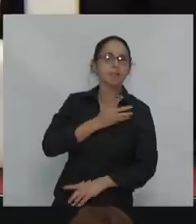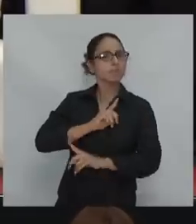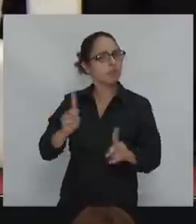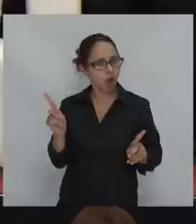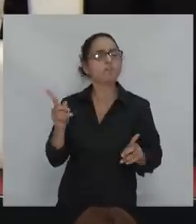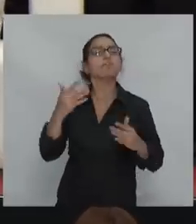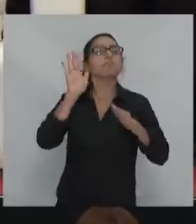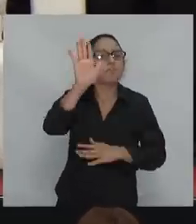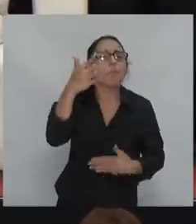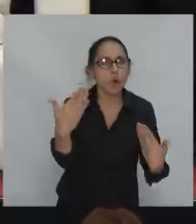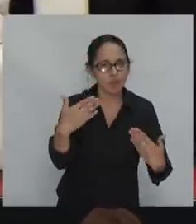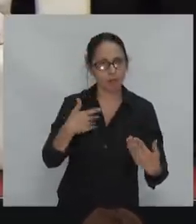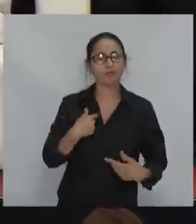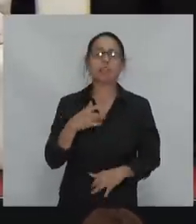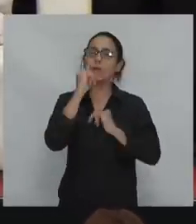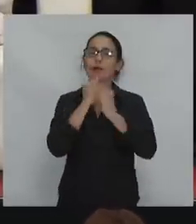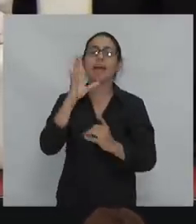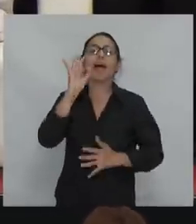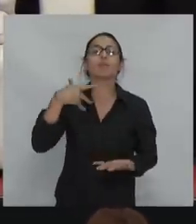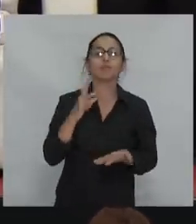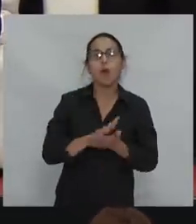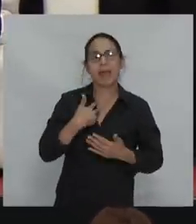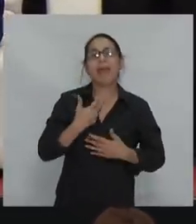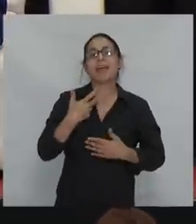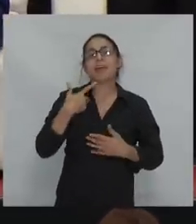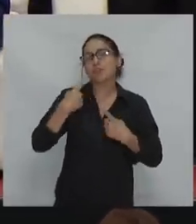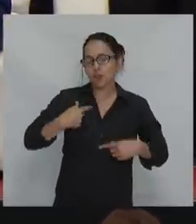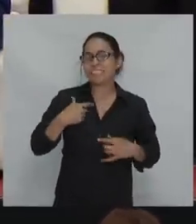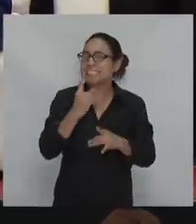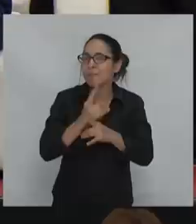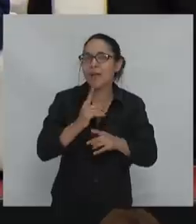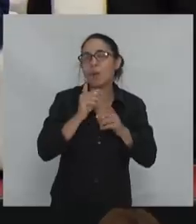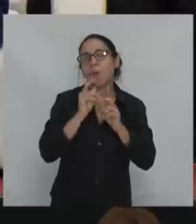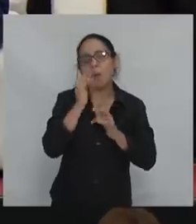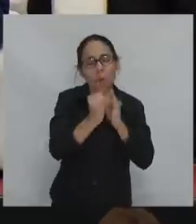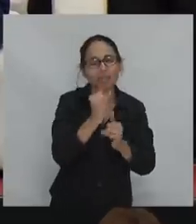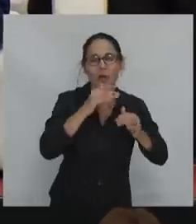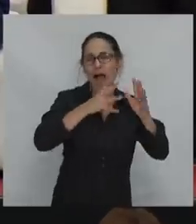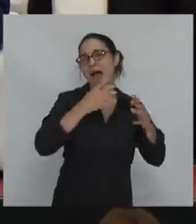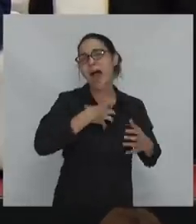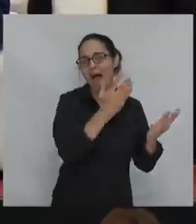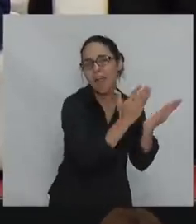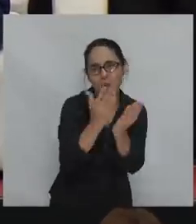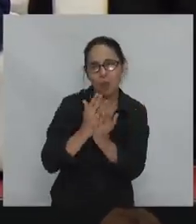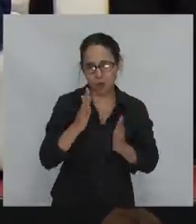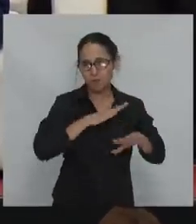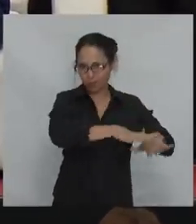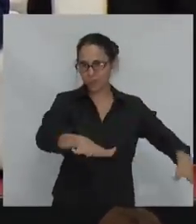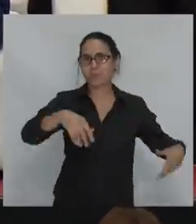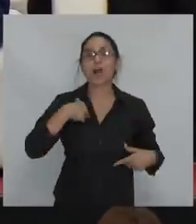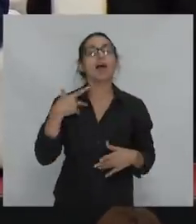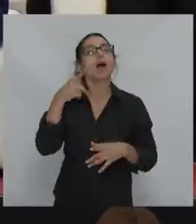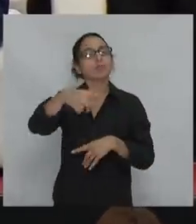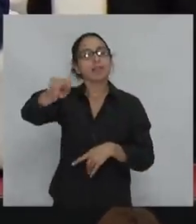historia que le cuento a mis alumnos y que creo que tiene mucho que ver con la tarea de la izquierda. Saben ustedes que Espartaco, ¿no?, que actúa como uno de los